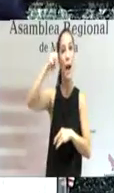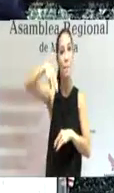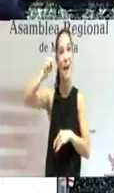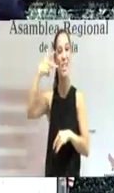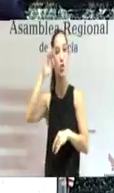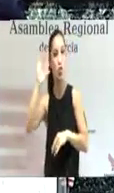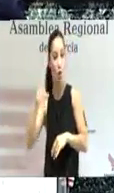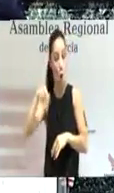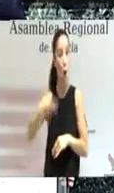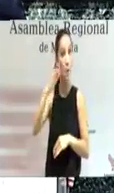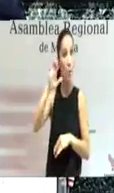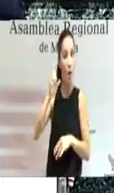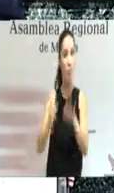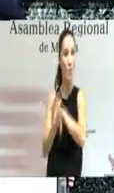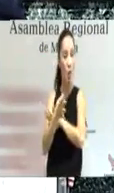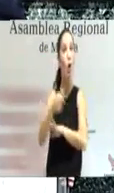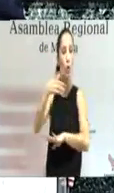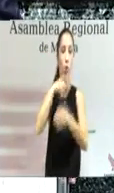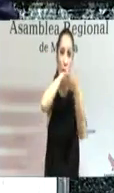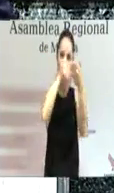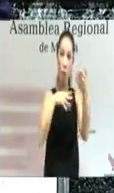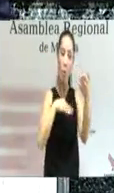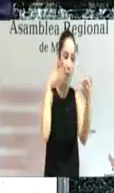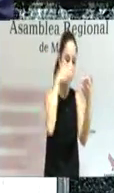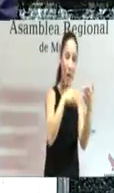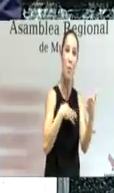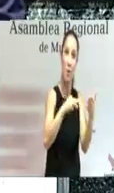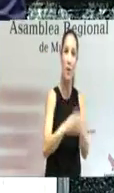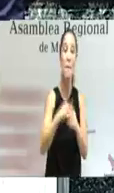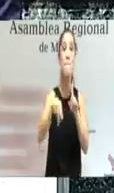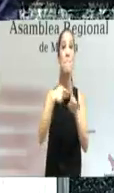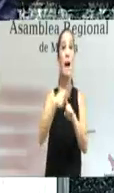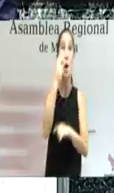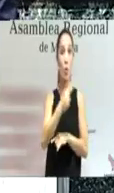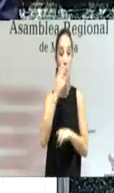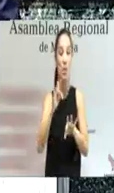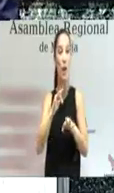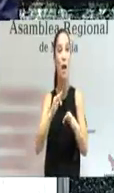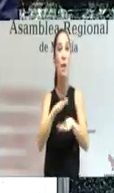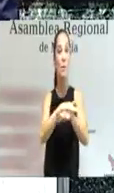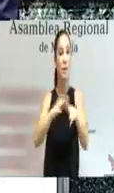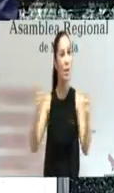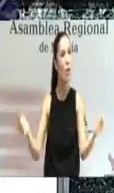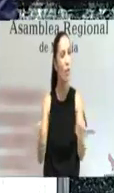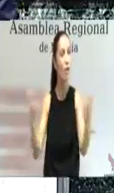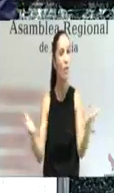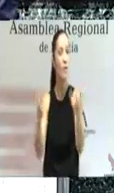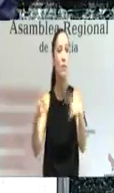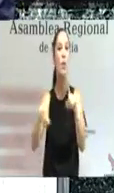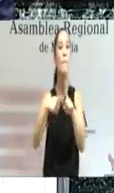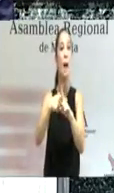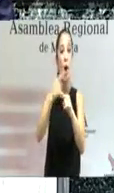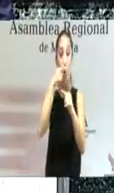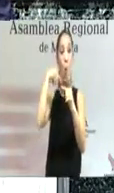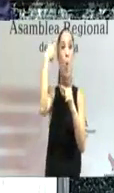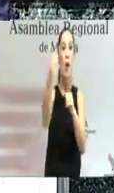oficial lo pueden consultar. Y del mismo modo hemos conseguido el compromiso del Ministerio de Fomento para adelantar una anualidad la